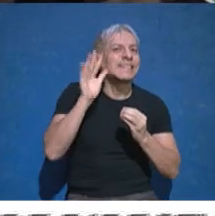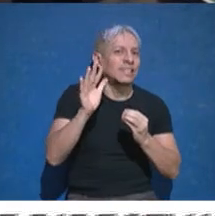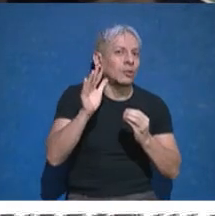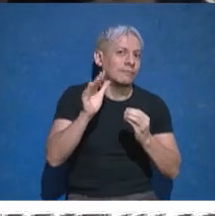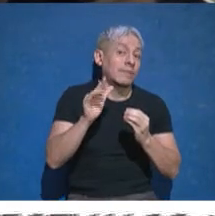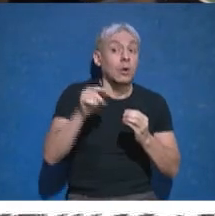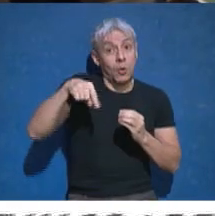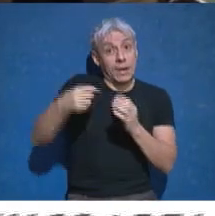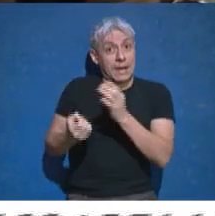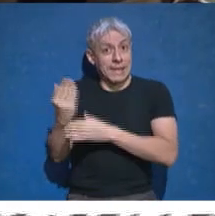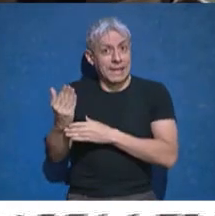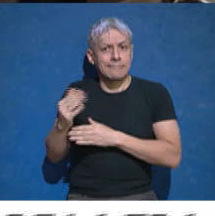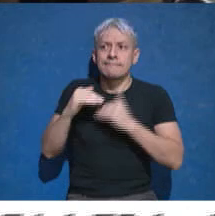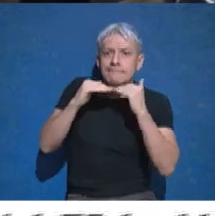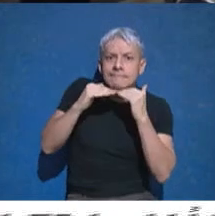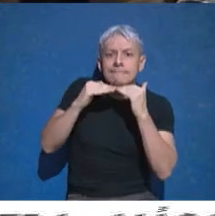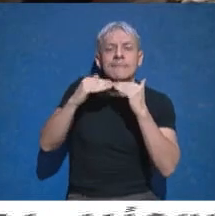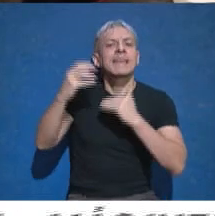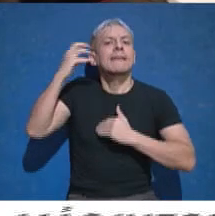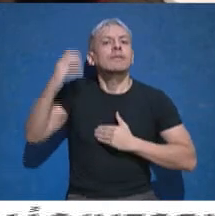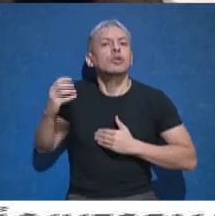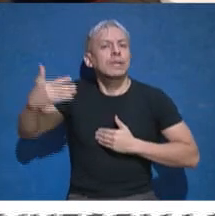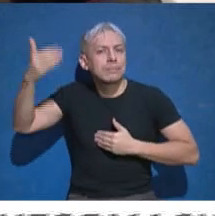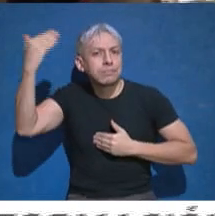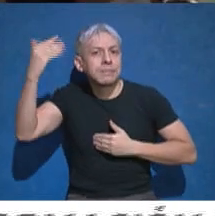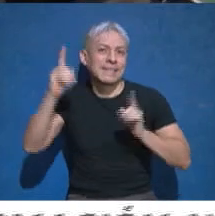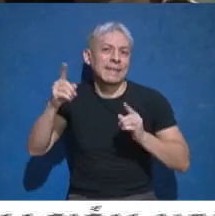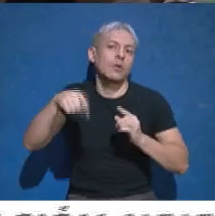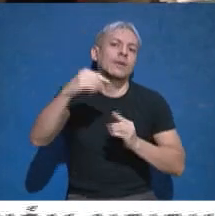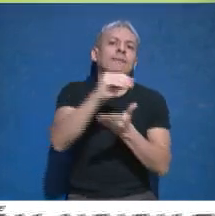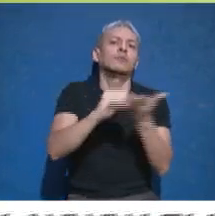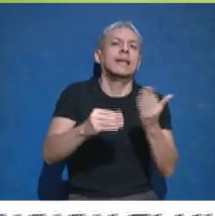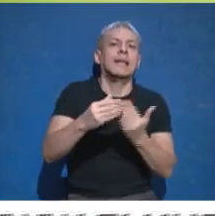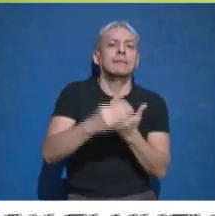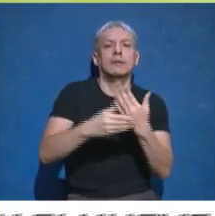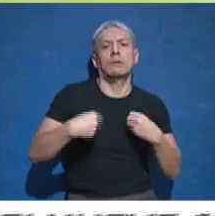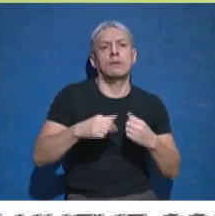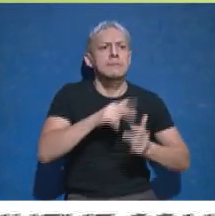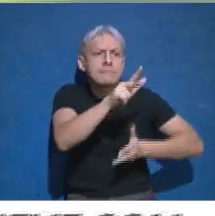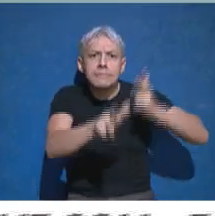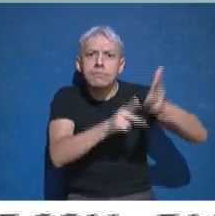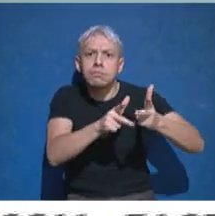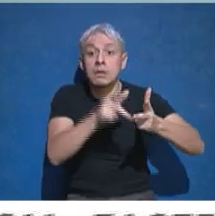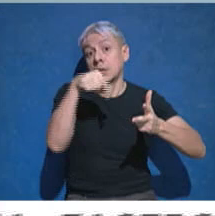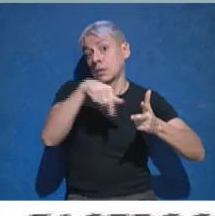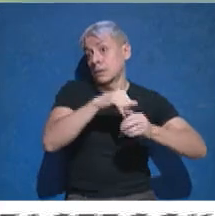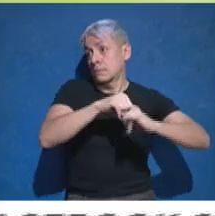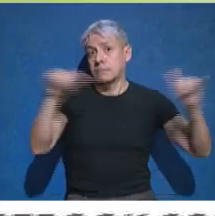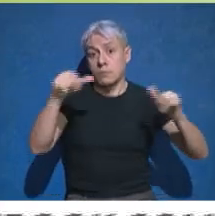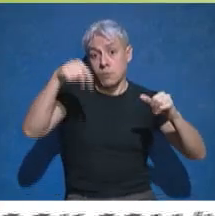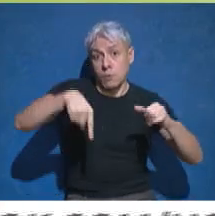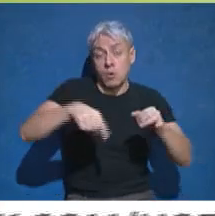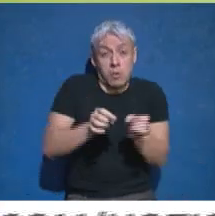mañana cuando escuchábamos a Carla Bisotti, escuchábamos también una funcionaria del Ministerio de Salud dando a conocer que han aumentado de manera